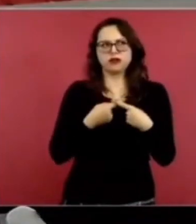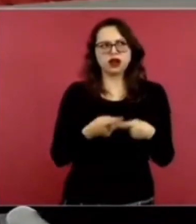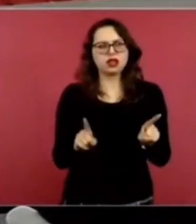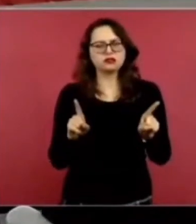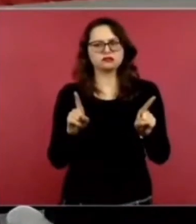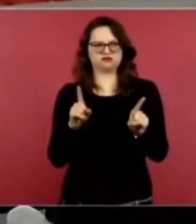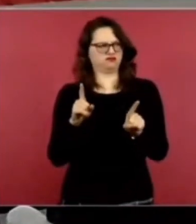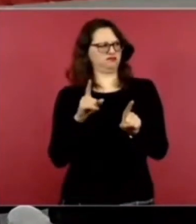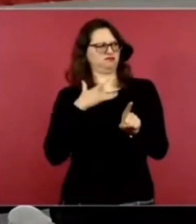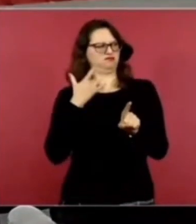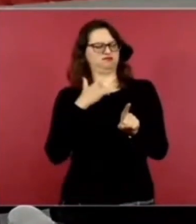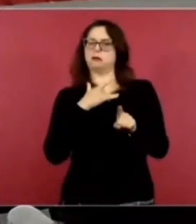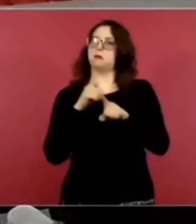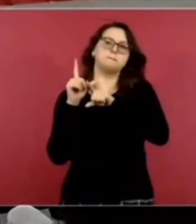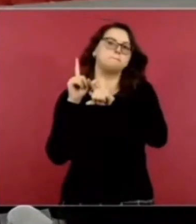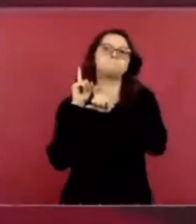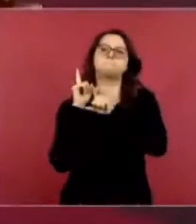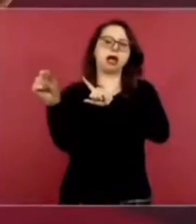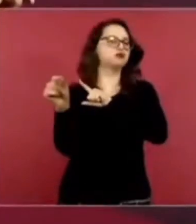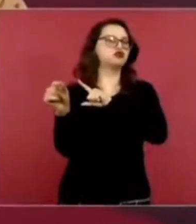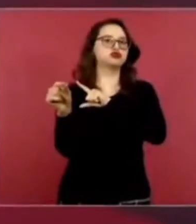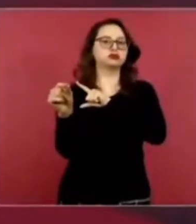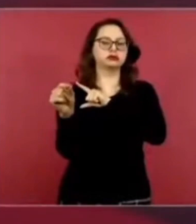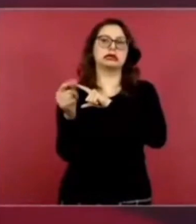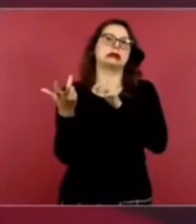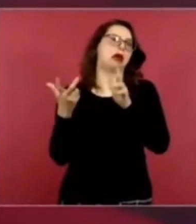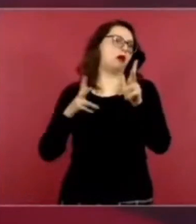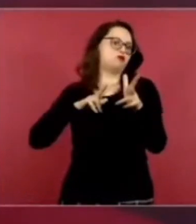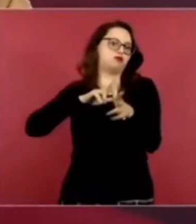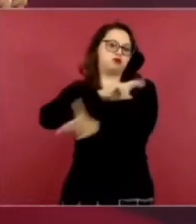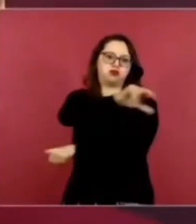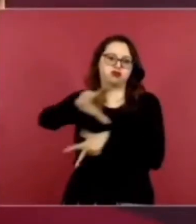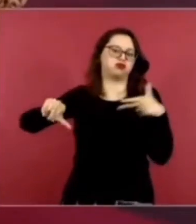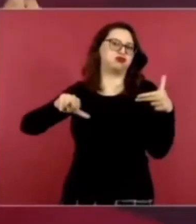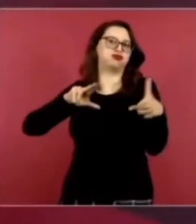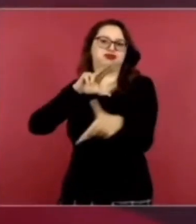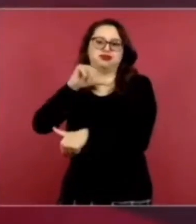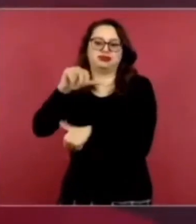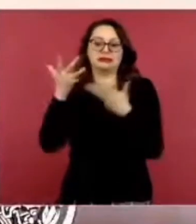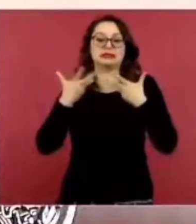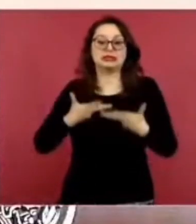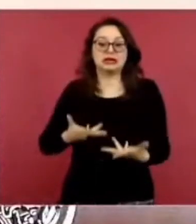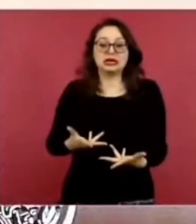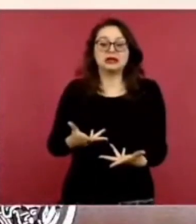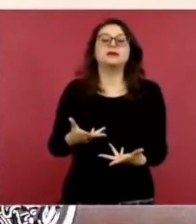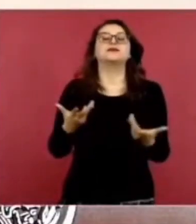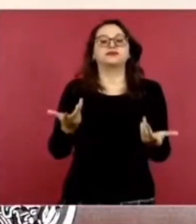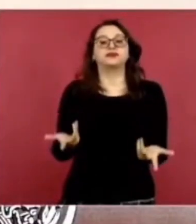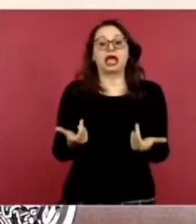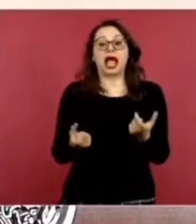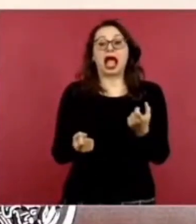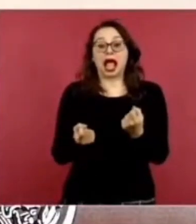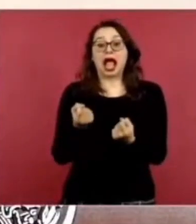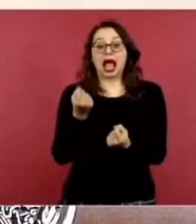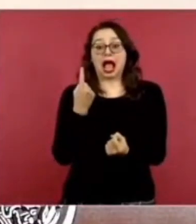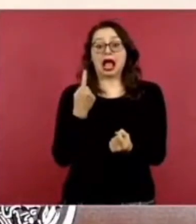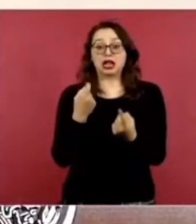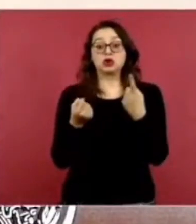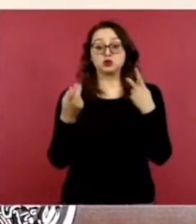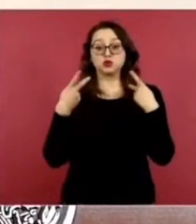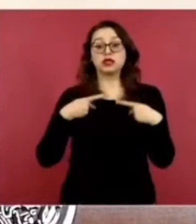decidieron resguardarse. Muchos de ellos incluso me comentan que se quedaron en el mar debajo,